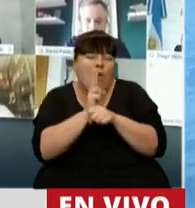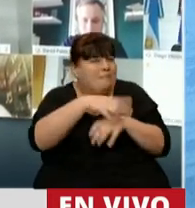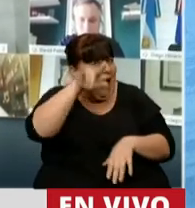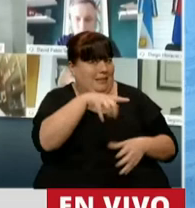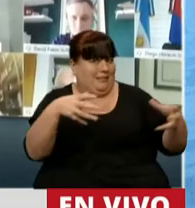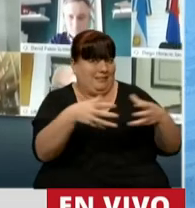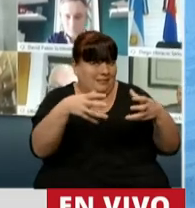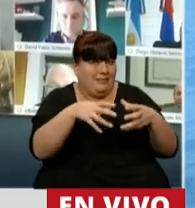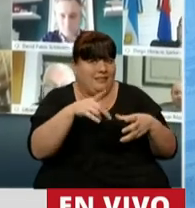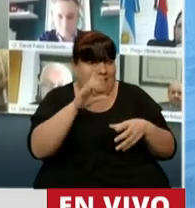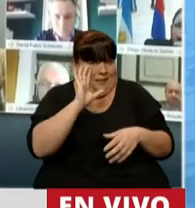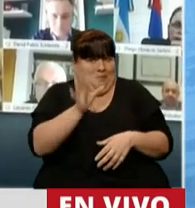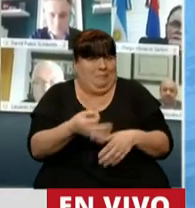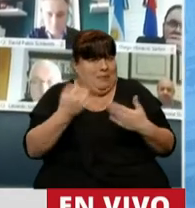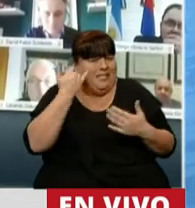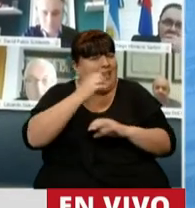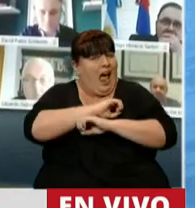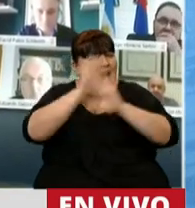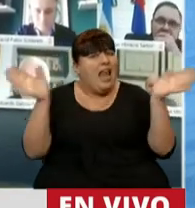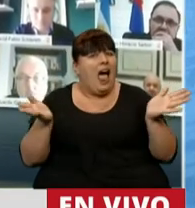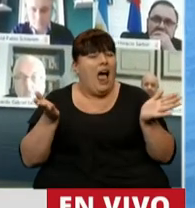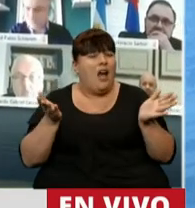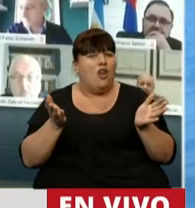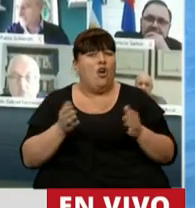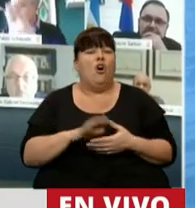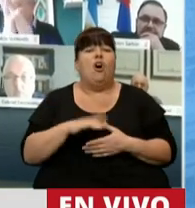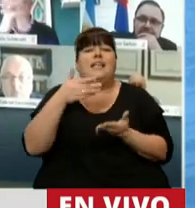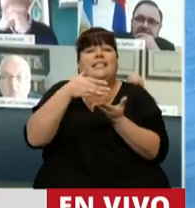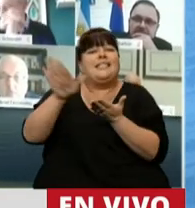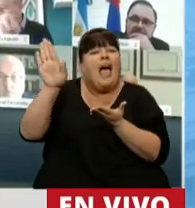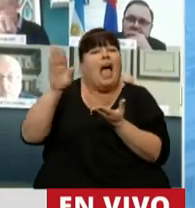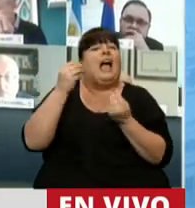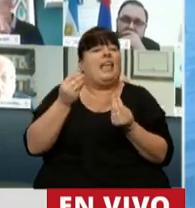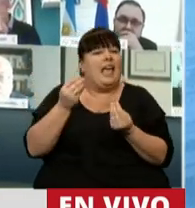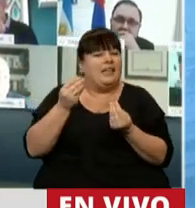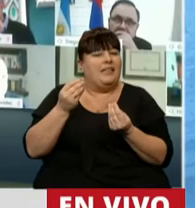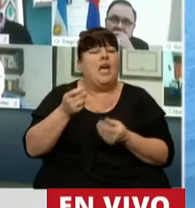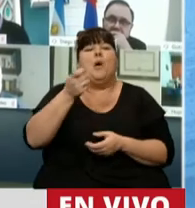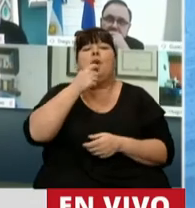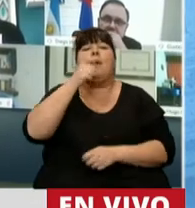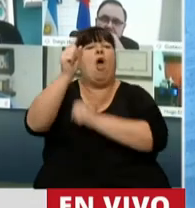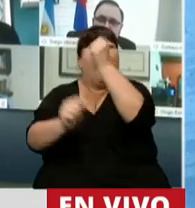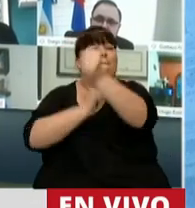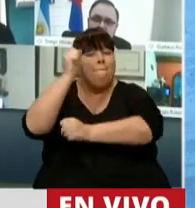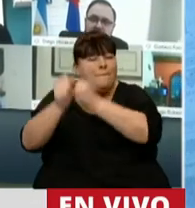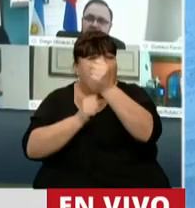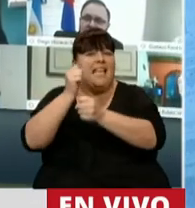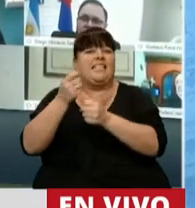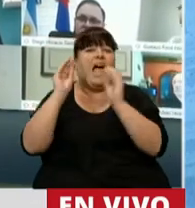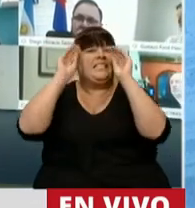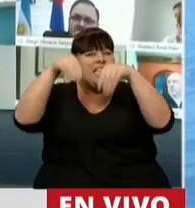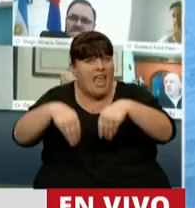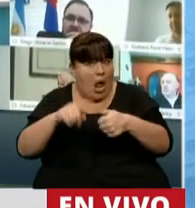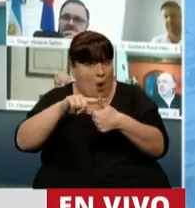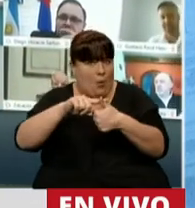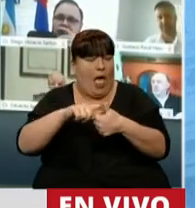quedó claramente establecido que se excluían aquellas empresas que estaban en quiebra,